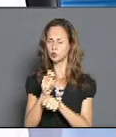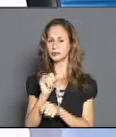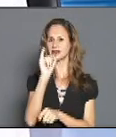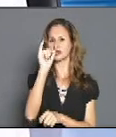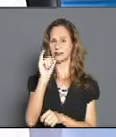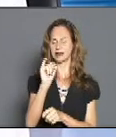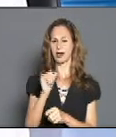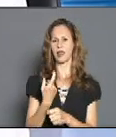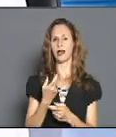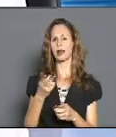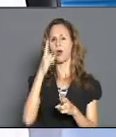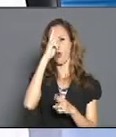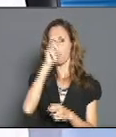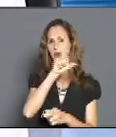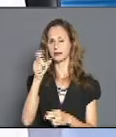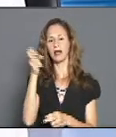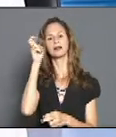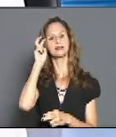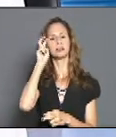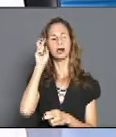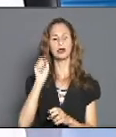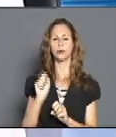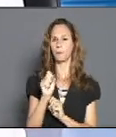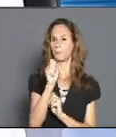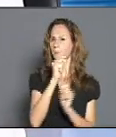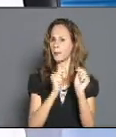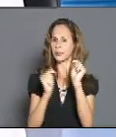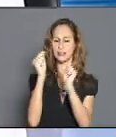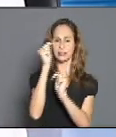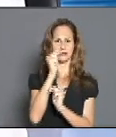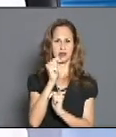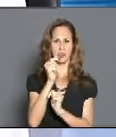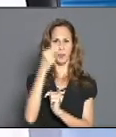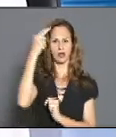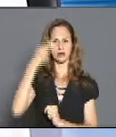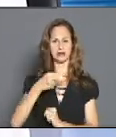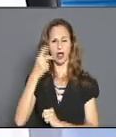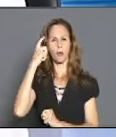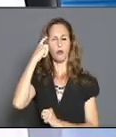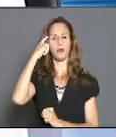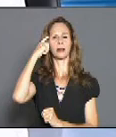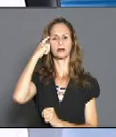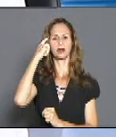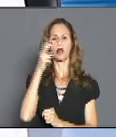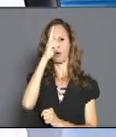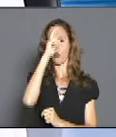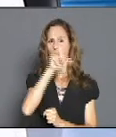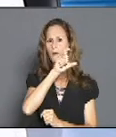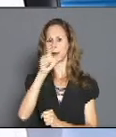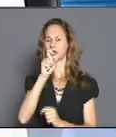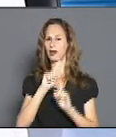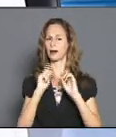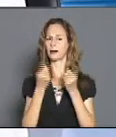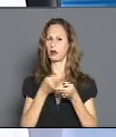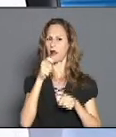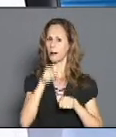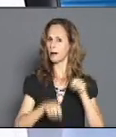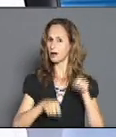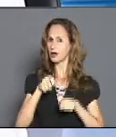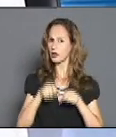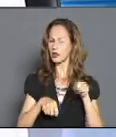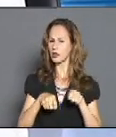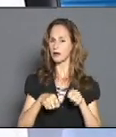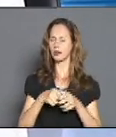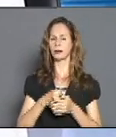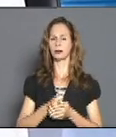Holguín como principal escenario, el Departamento de Salud Mental Municipal de Holguín, los hospitales generales clínico quirúrgico, Lucia